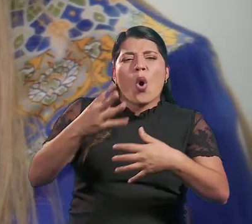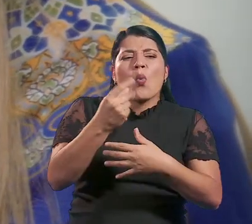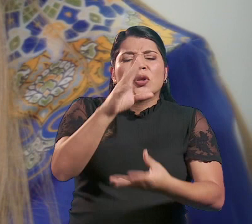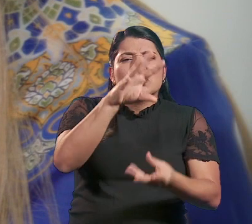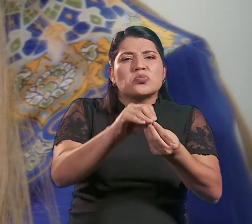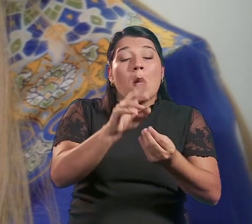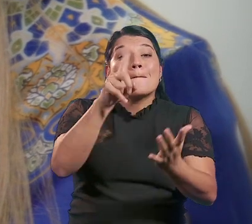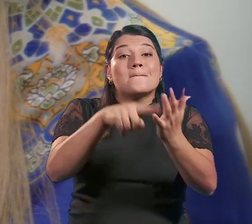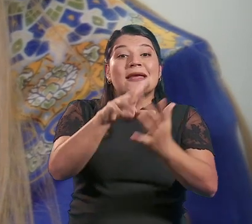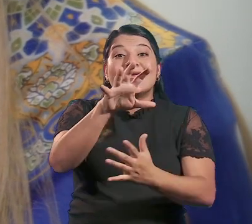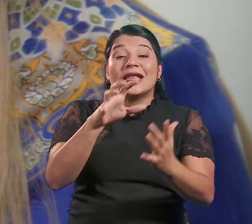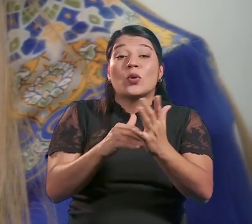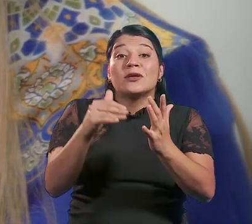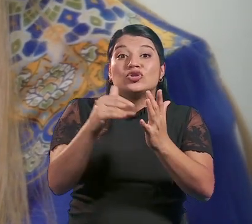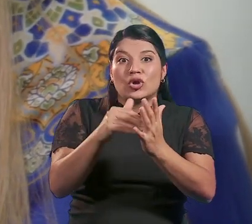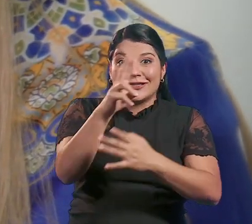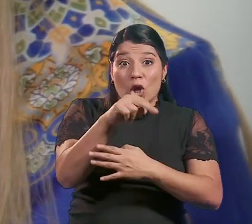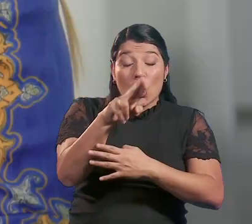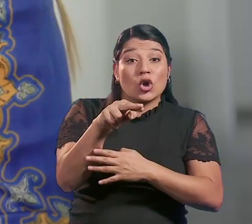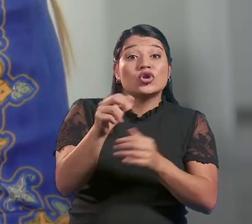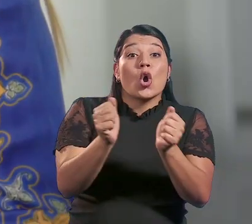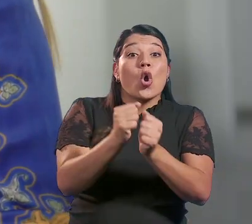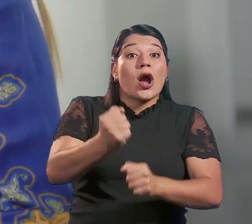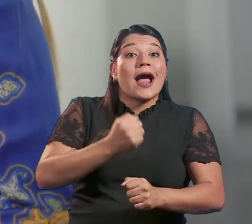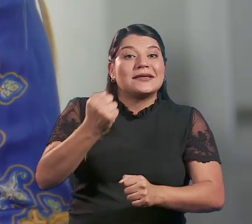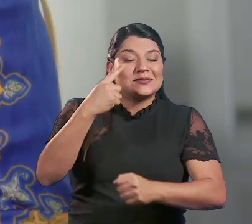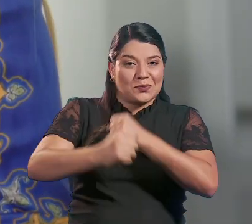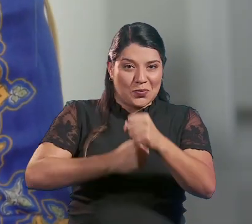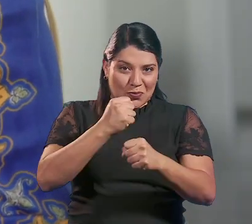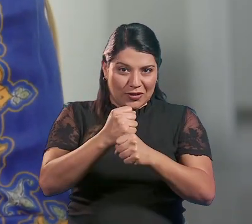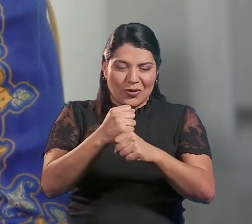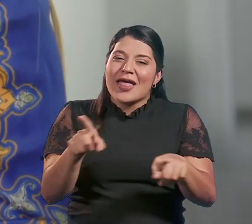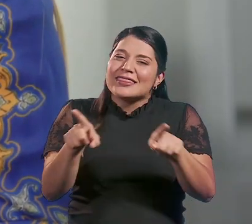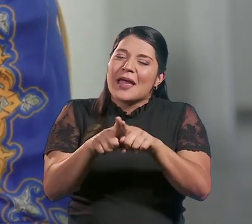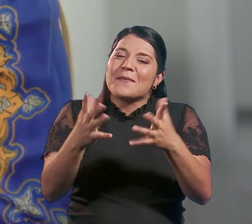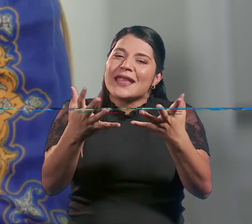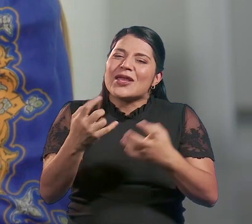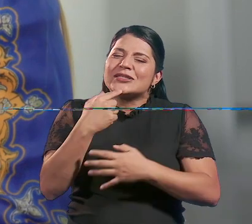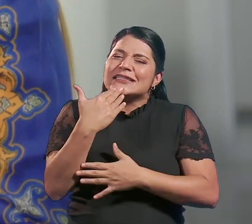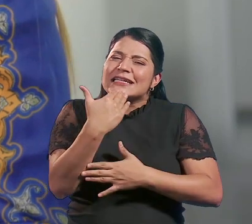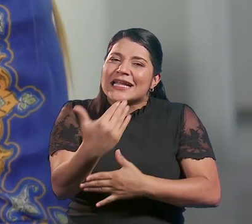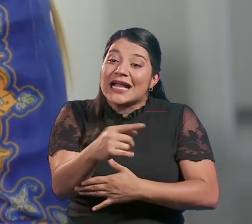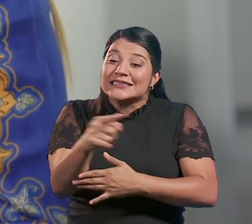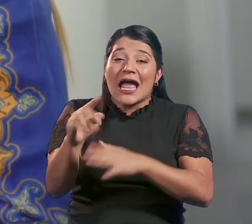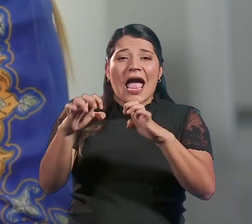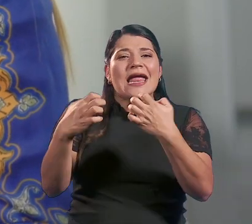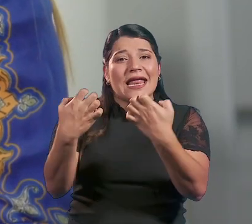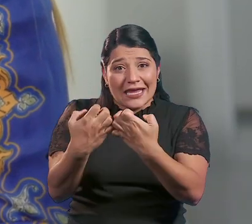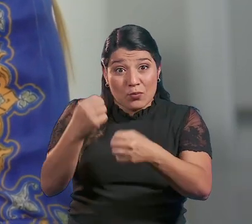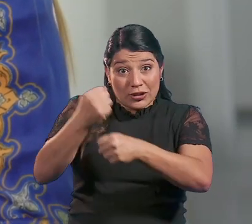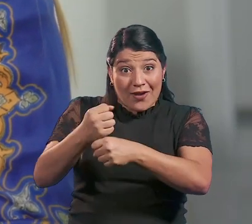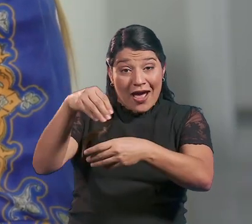a 1.500 millones como utilidad anual. También quiero hacer extensivo el agradecimiento al equipo de Popular